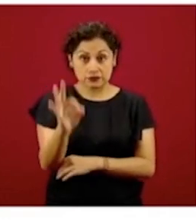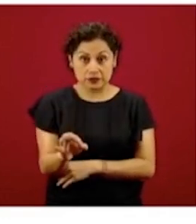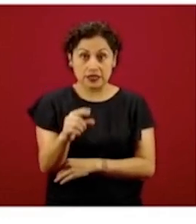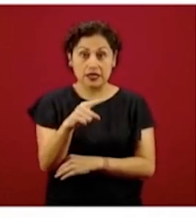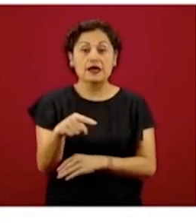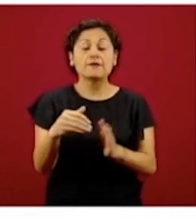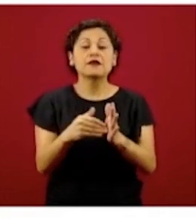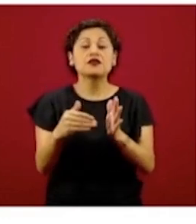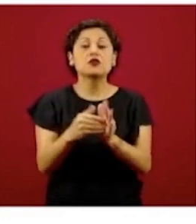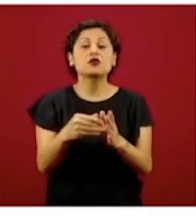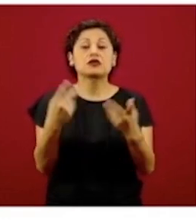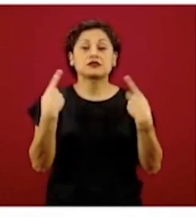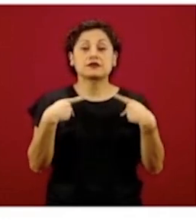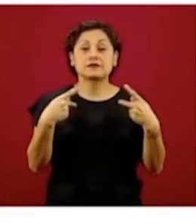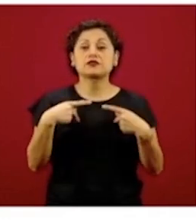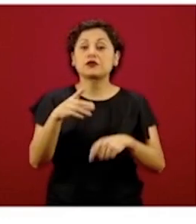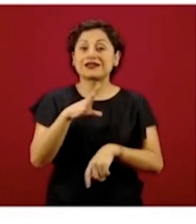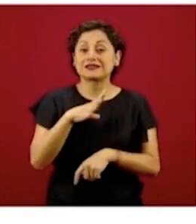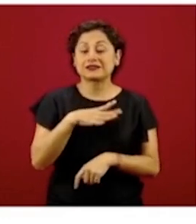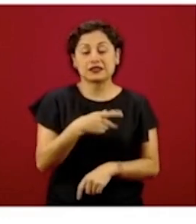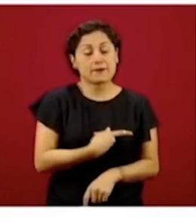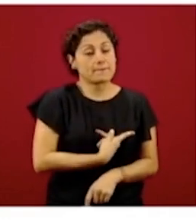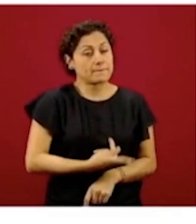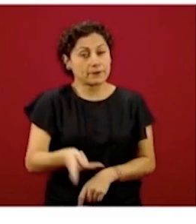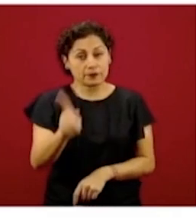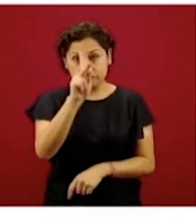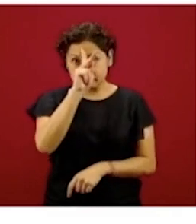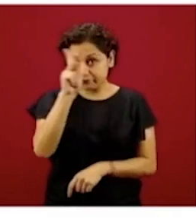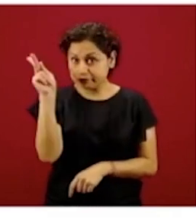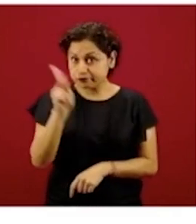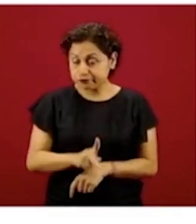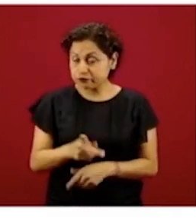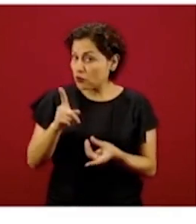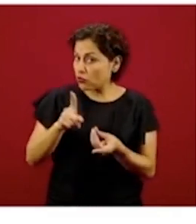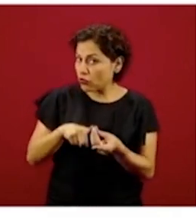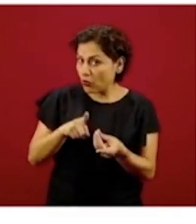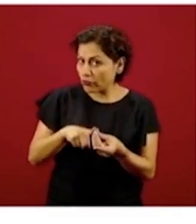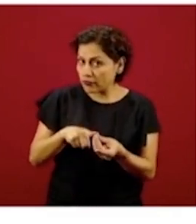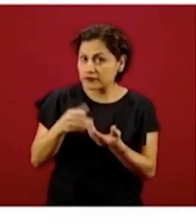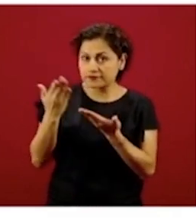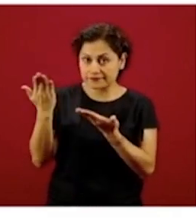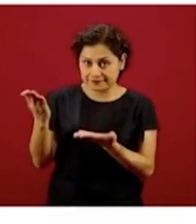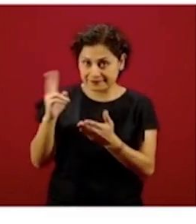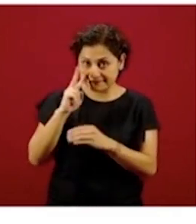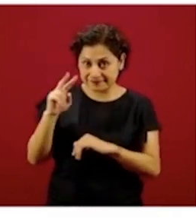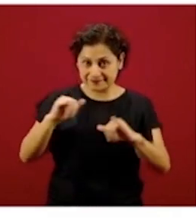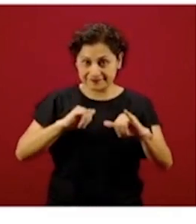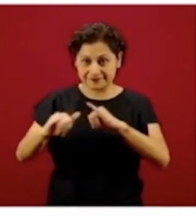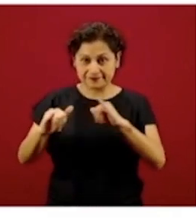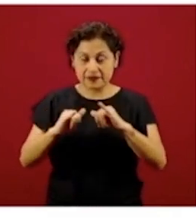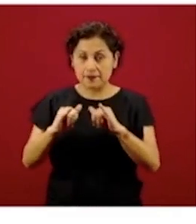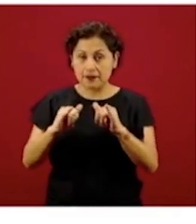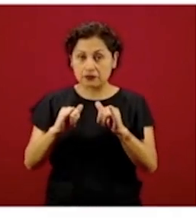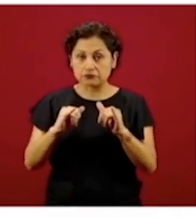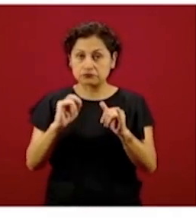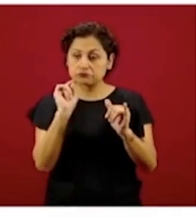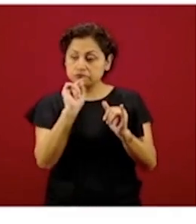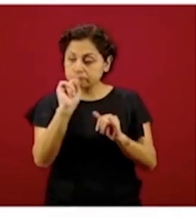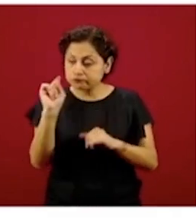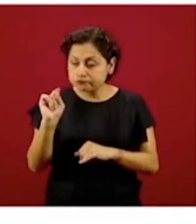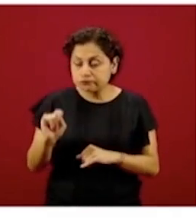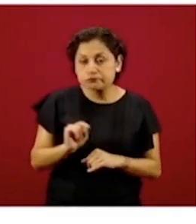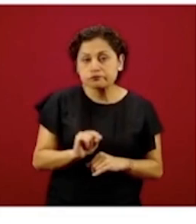extrema. ¿Dónde está localizada? Así como vemos en este mapa, en los puntos negros. Es ahí